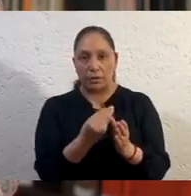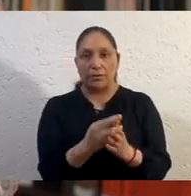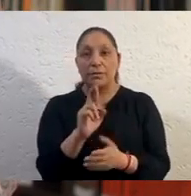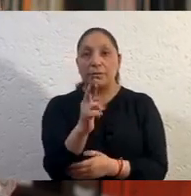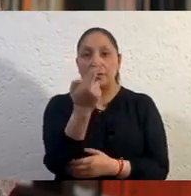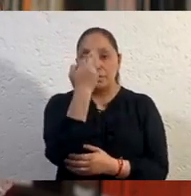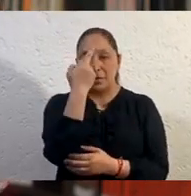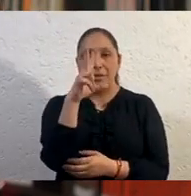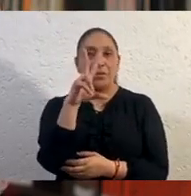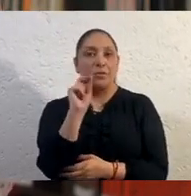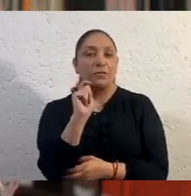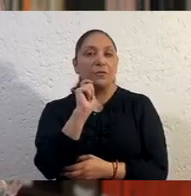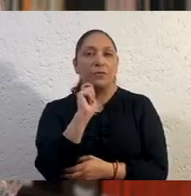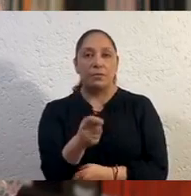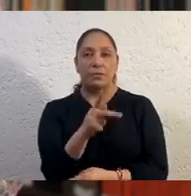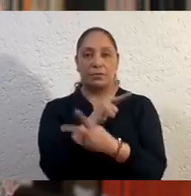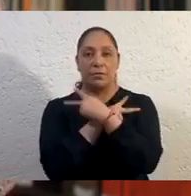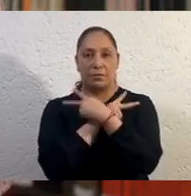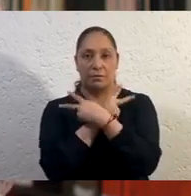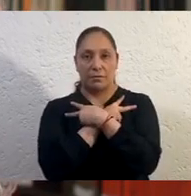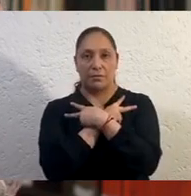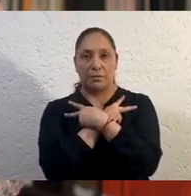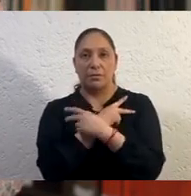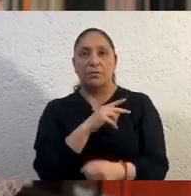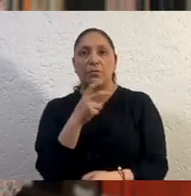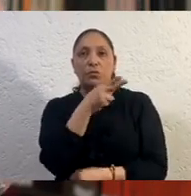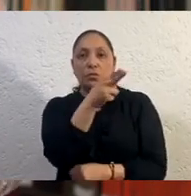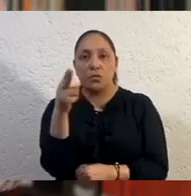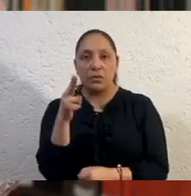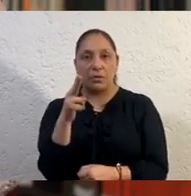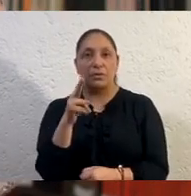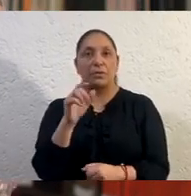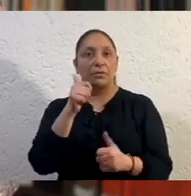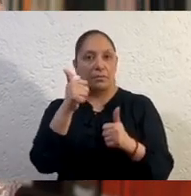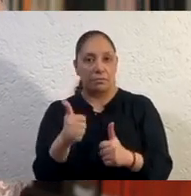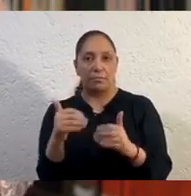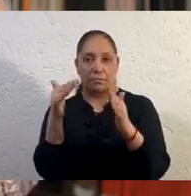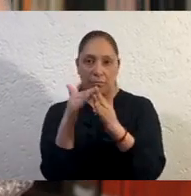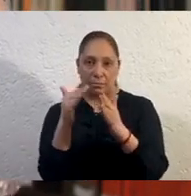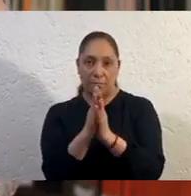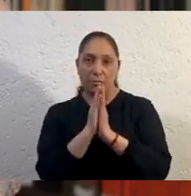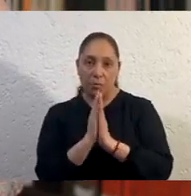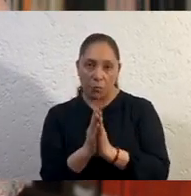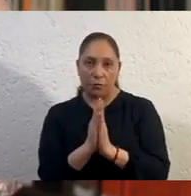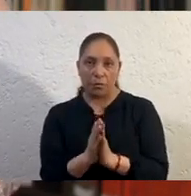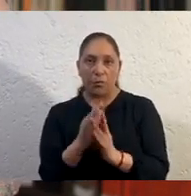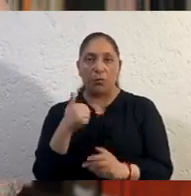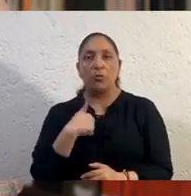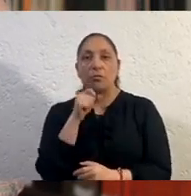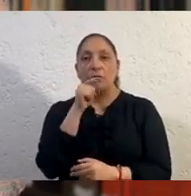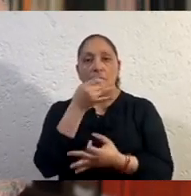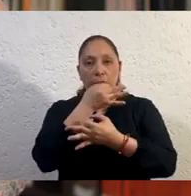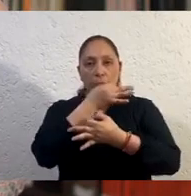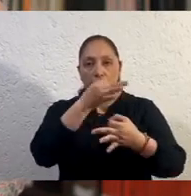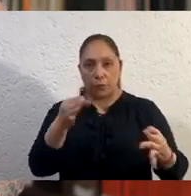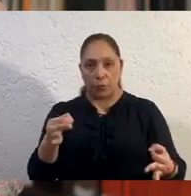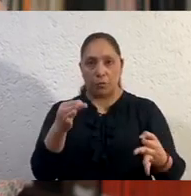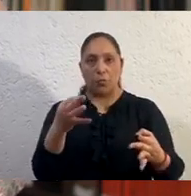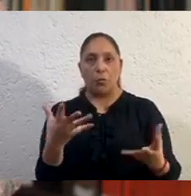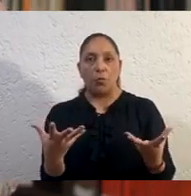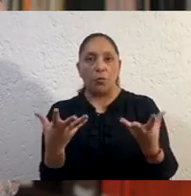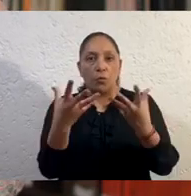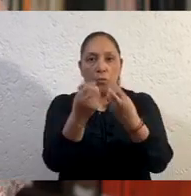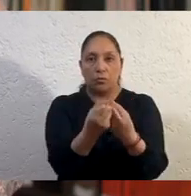vacaciones. Procuren al máximo quedarse en casa. Les informo también que en coordinación con los Institutos Nacionales de